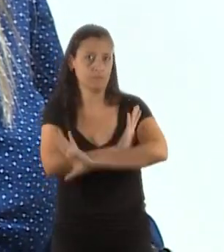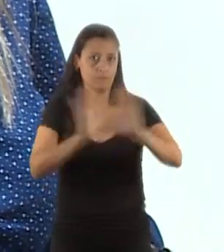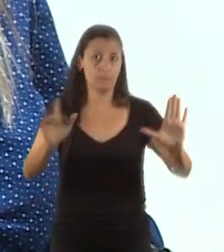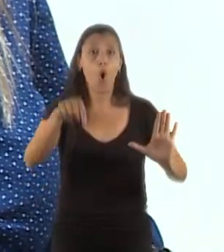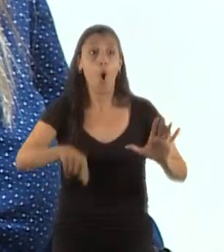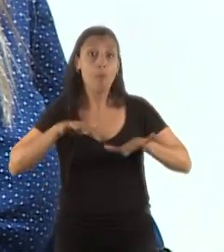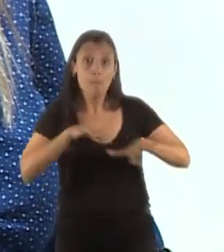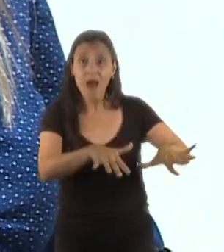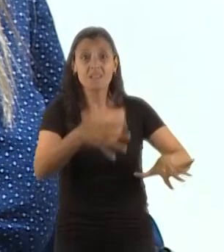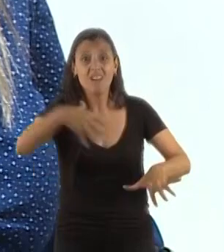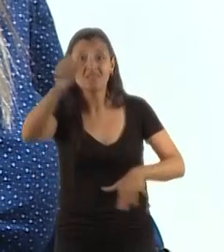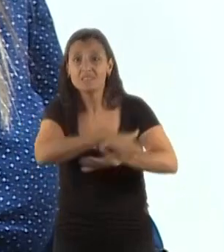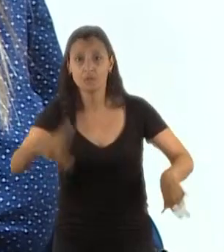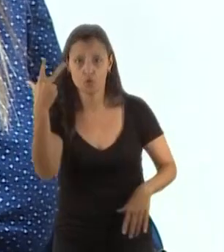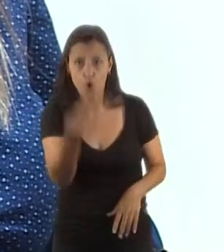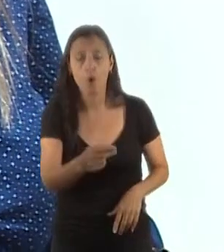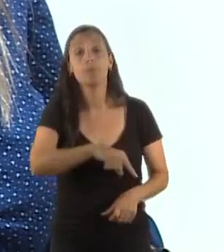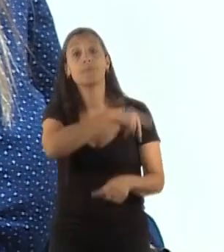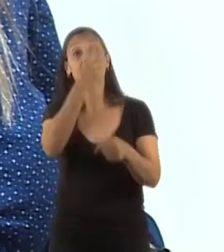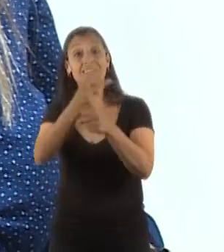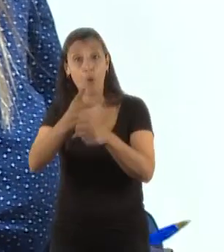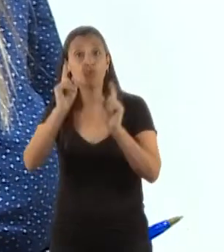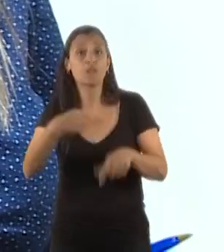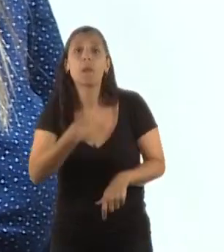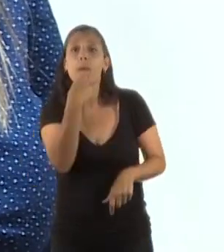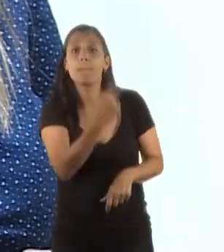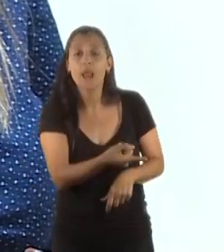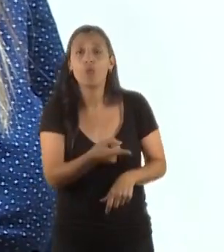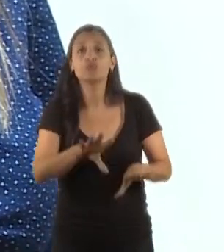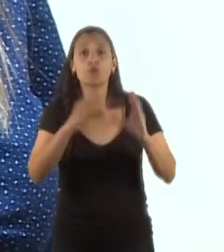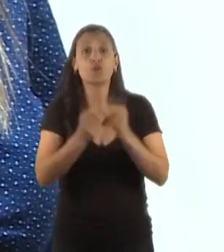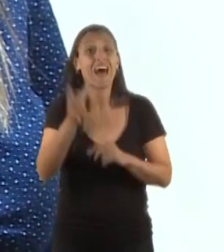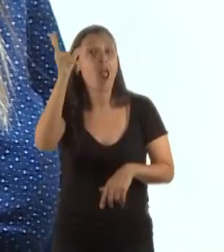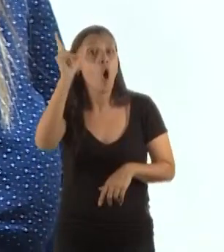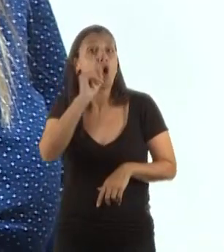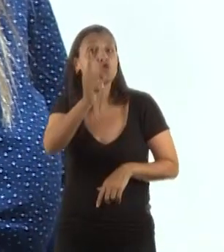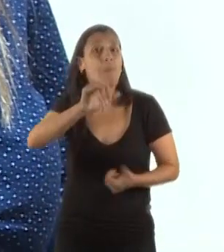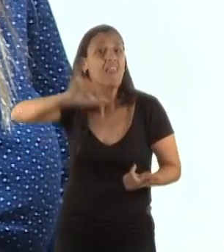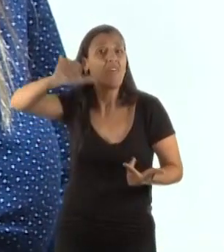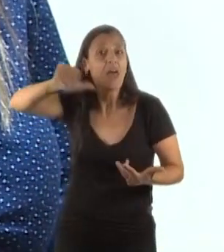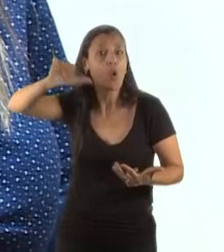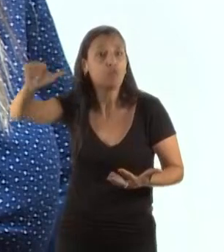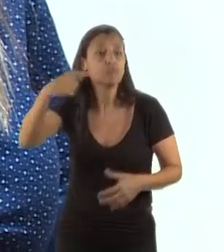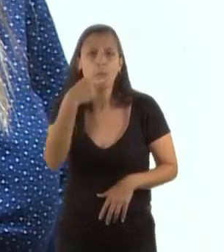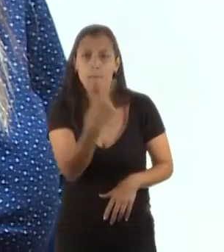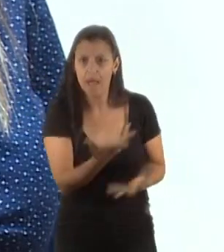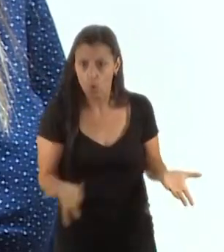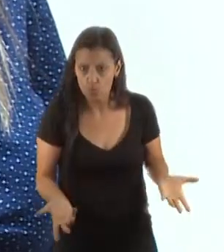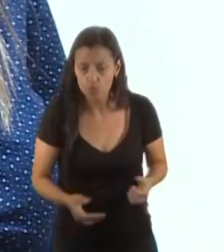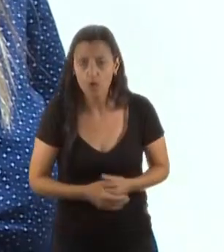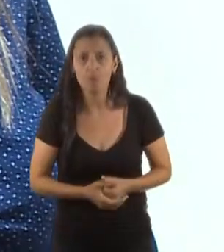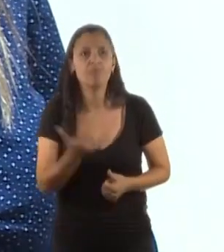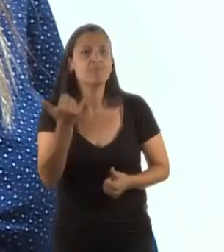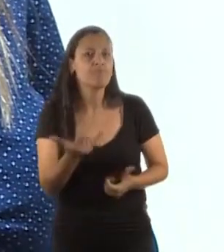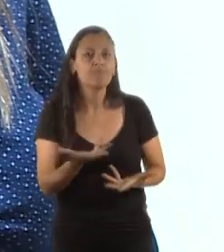movilización de hoy. Y en segundo lugar, consultarle sobre estas más de 8.000 denuncias que recibió la línea 134, si hay